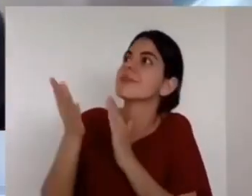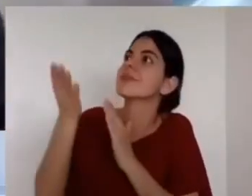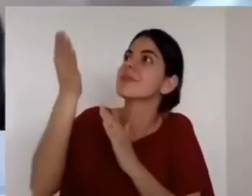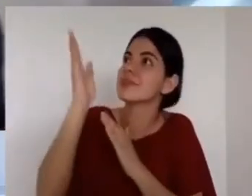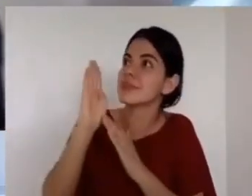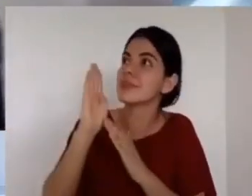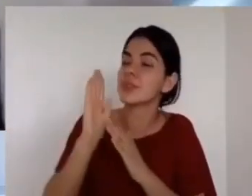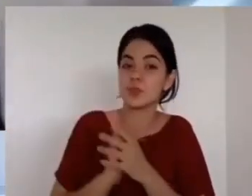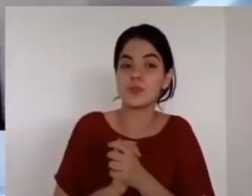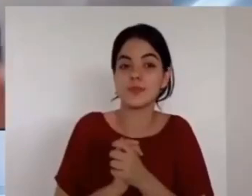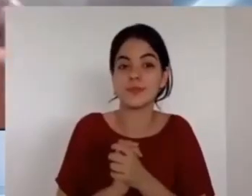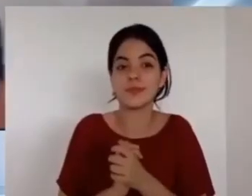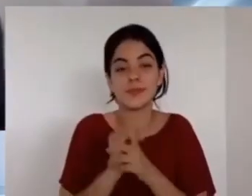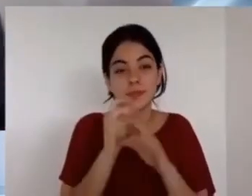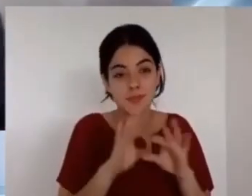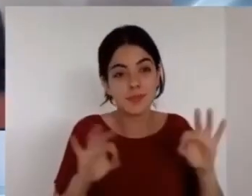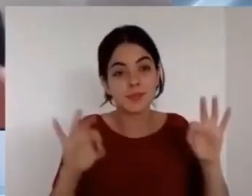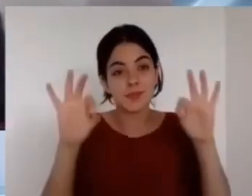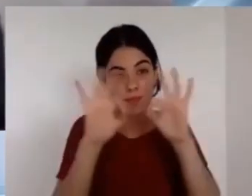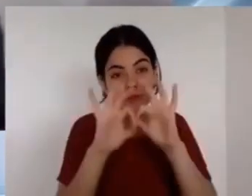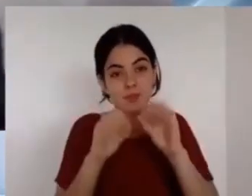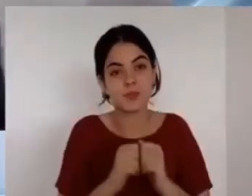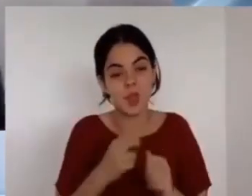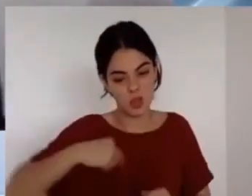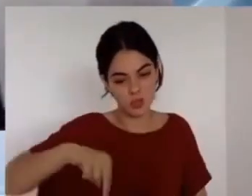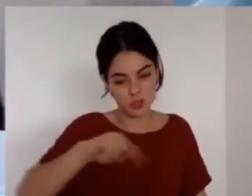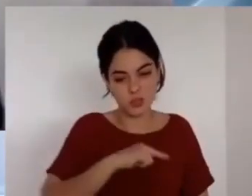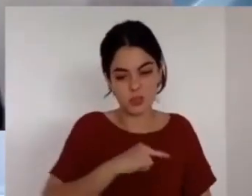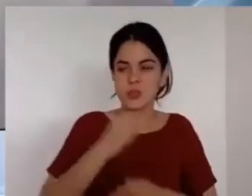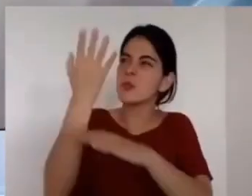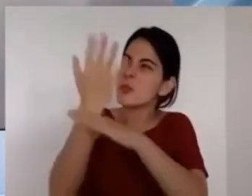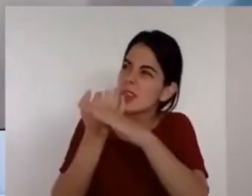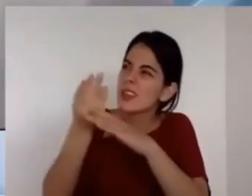sí condicionales.